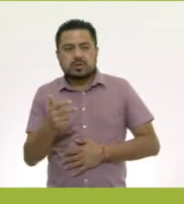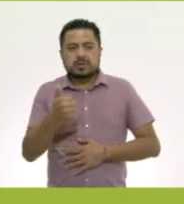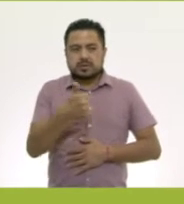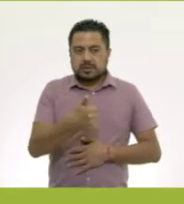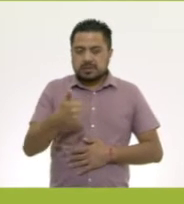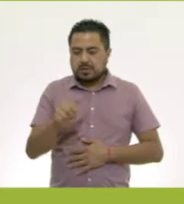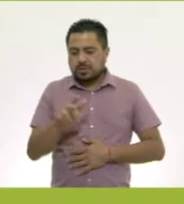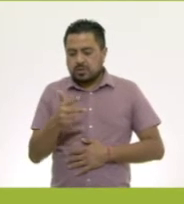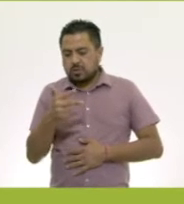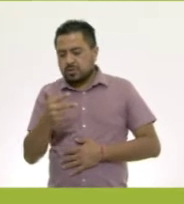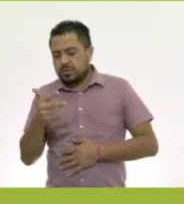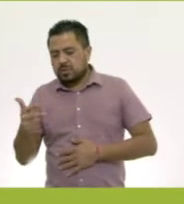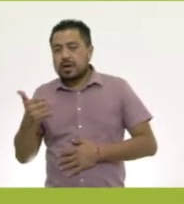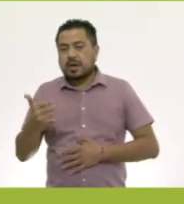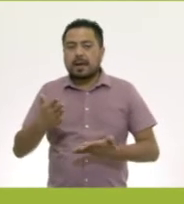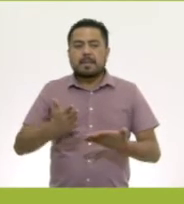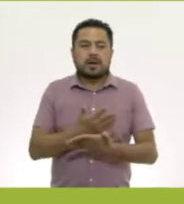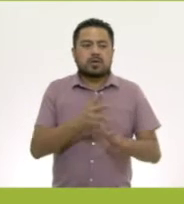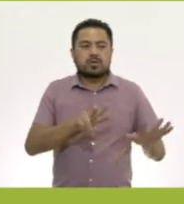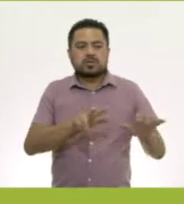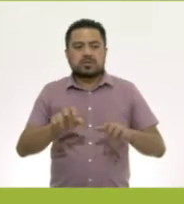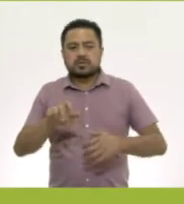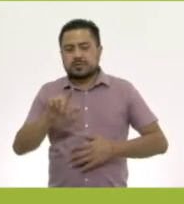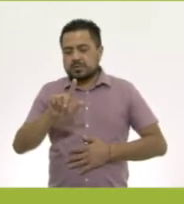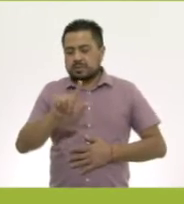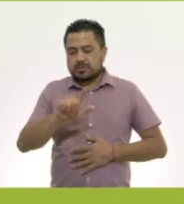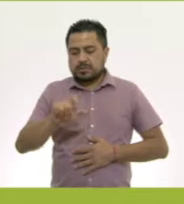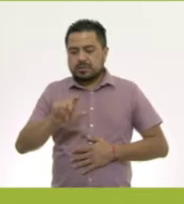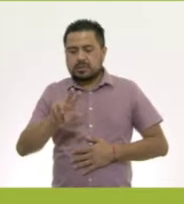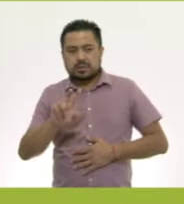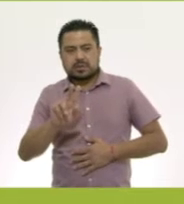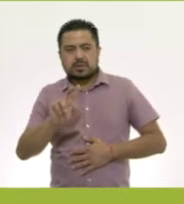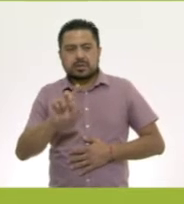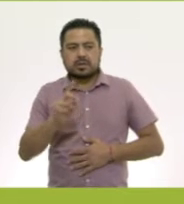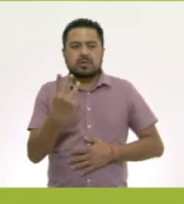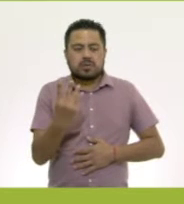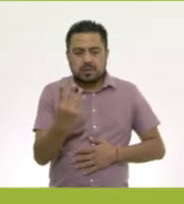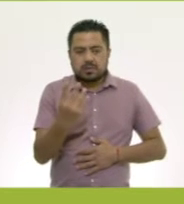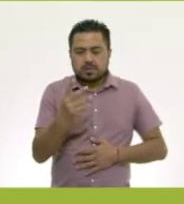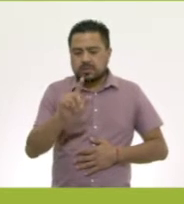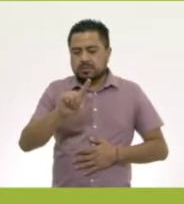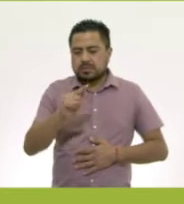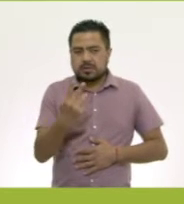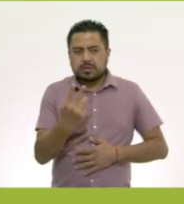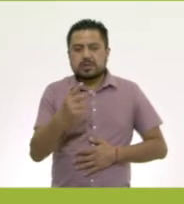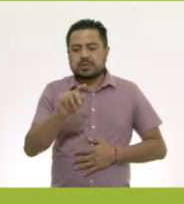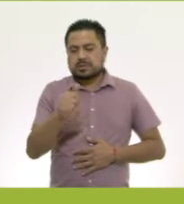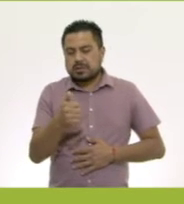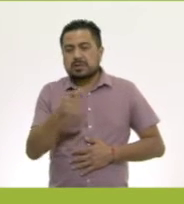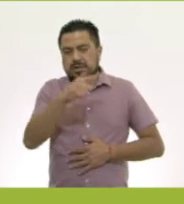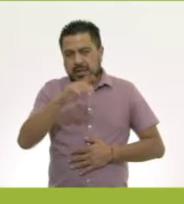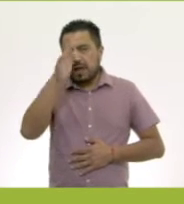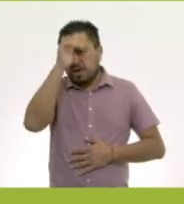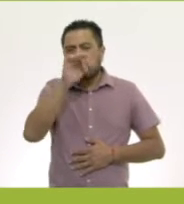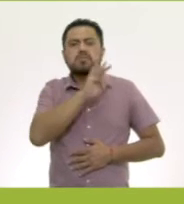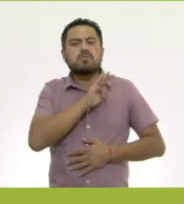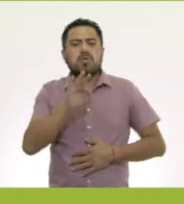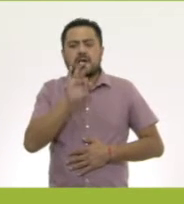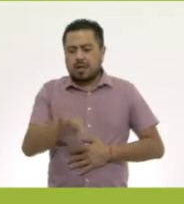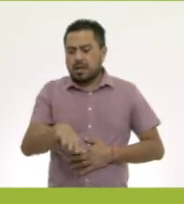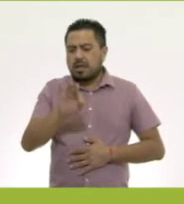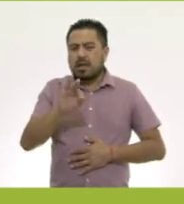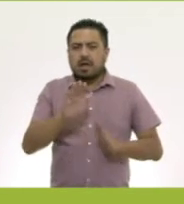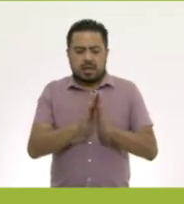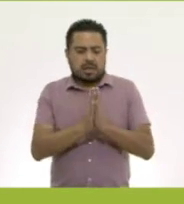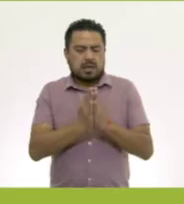-6688 Y 800-734-7376 Recuerden que también pueden encontrar